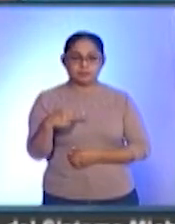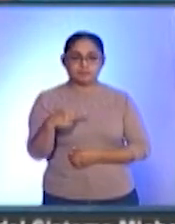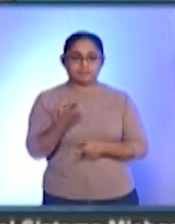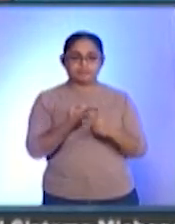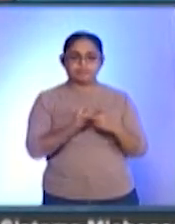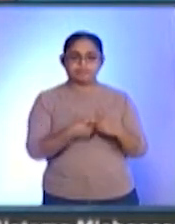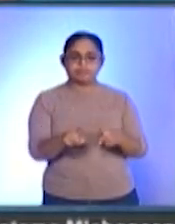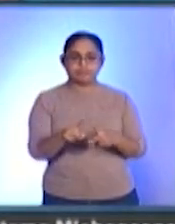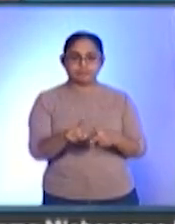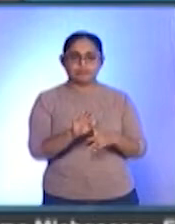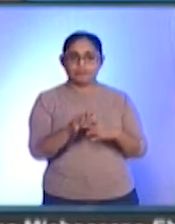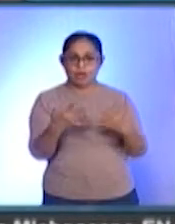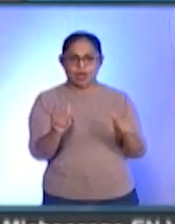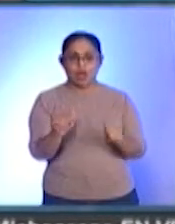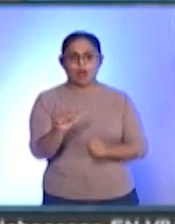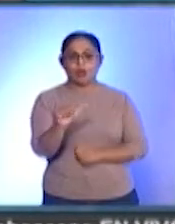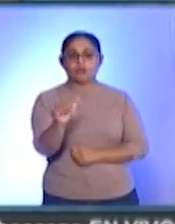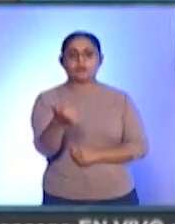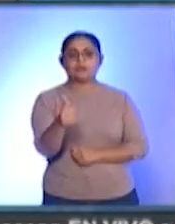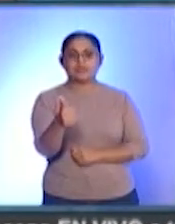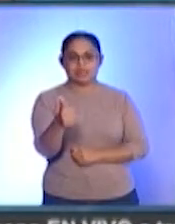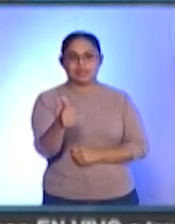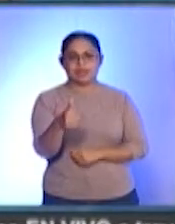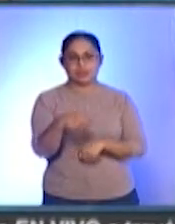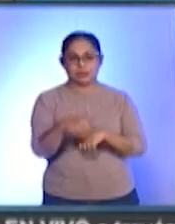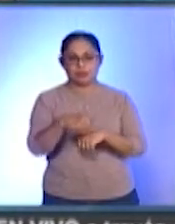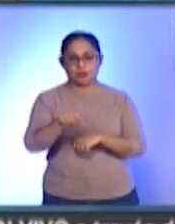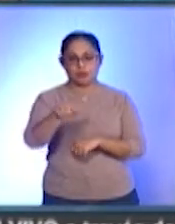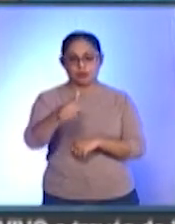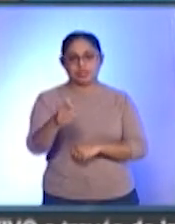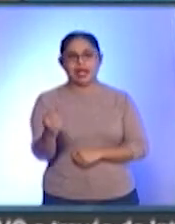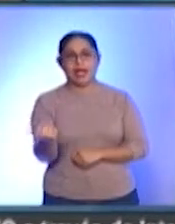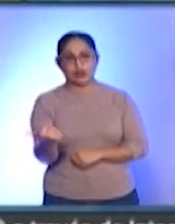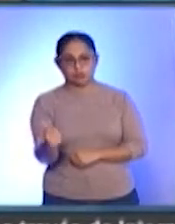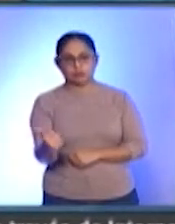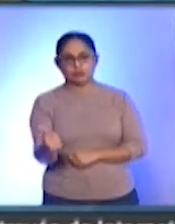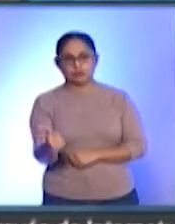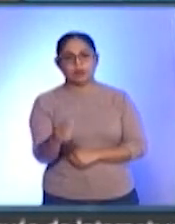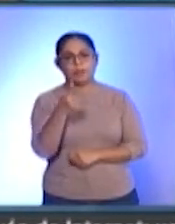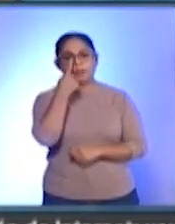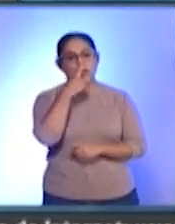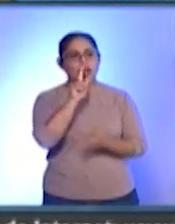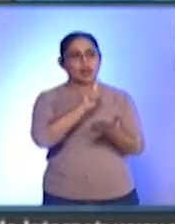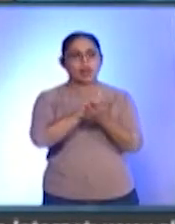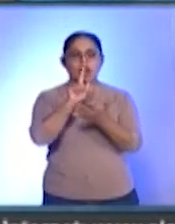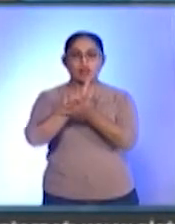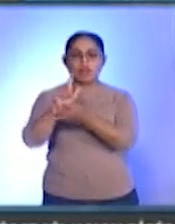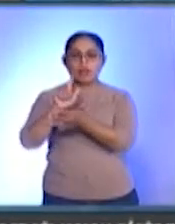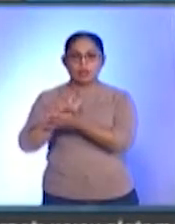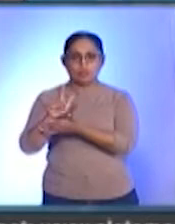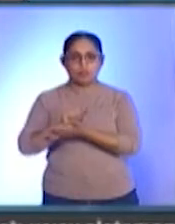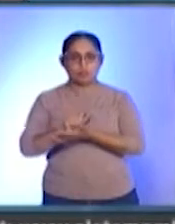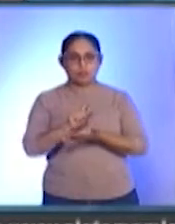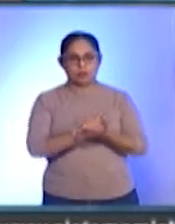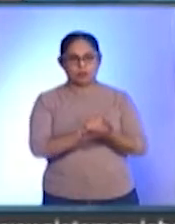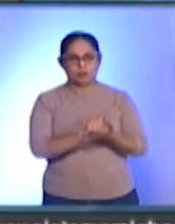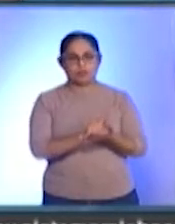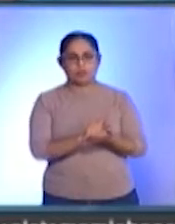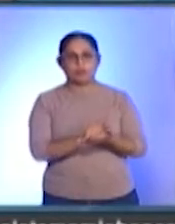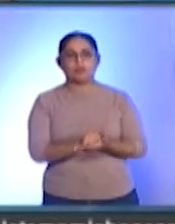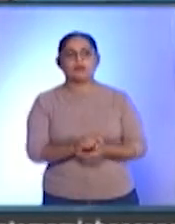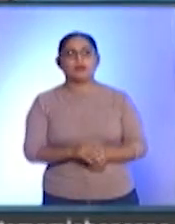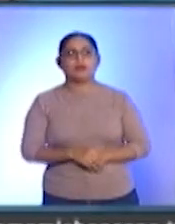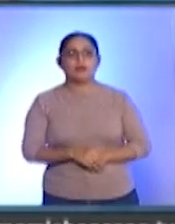partir del 11 de agosto con las jornadas de limpieza de los planteles educativos. En el sector público, con la